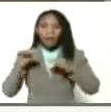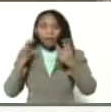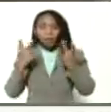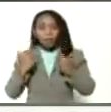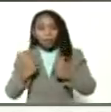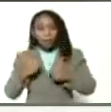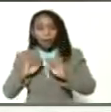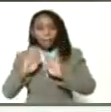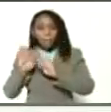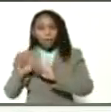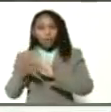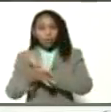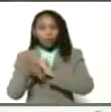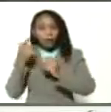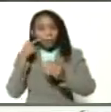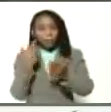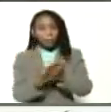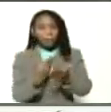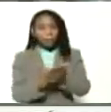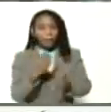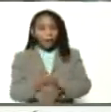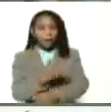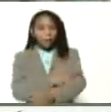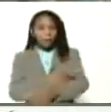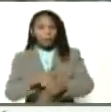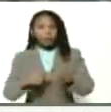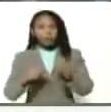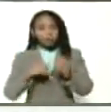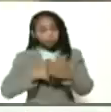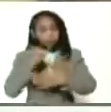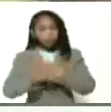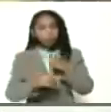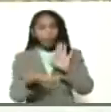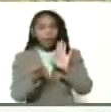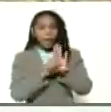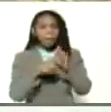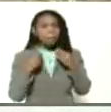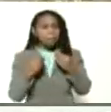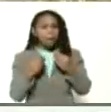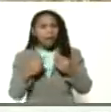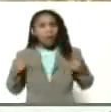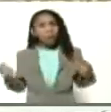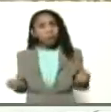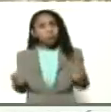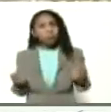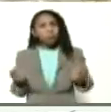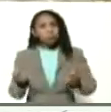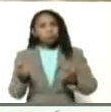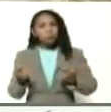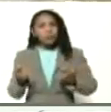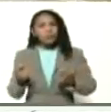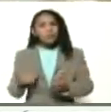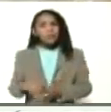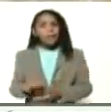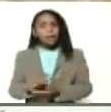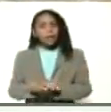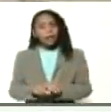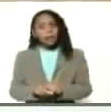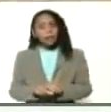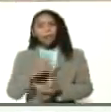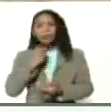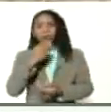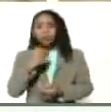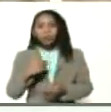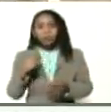la presentación del anteproyecto de ley para el fomento de la ganadería ovina y caprina. Aquí tenemos